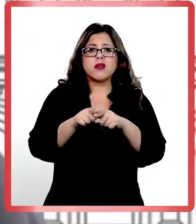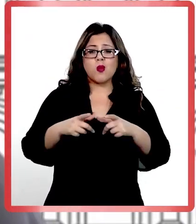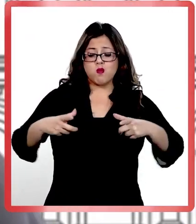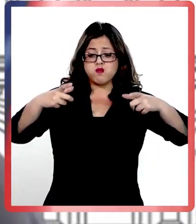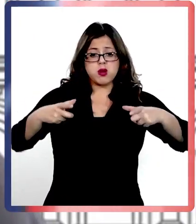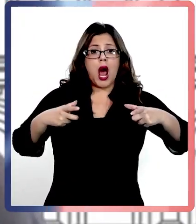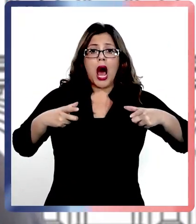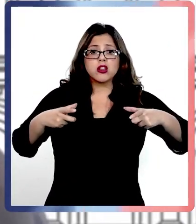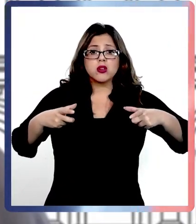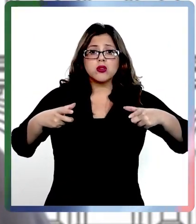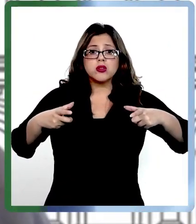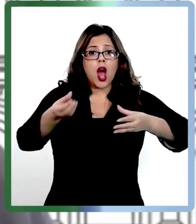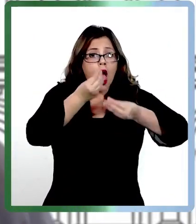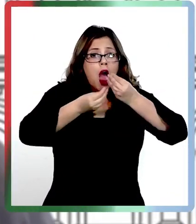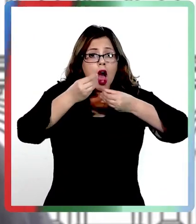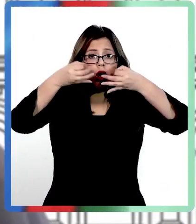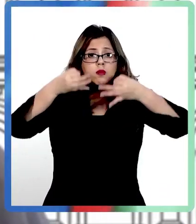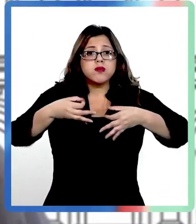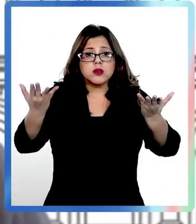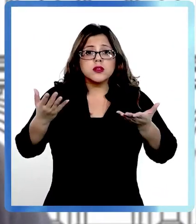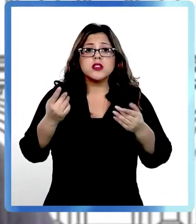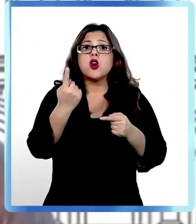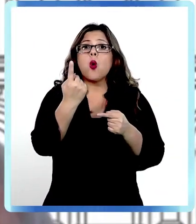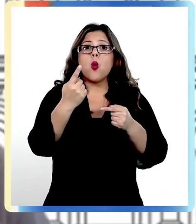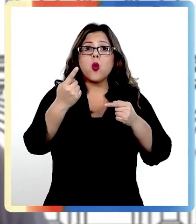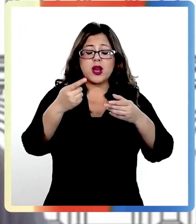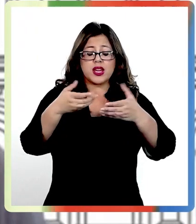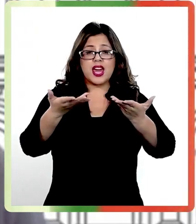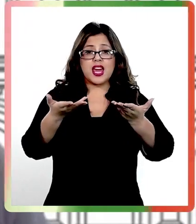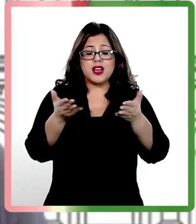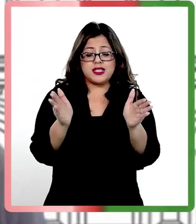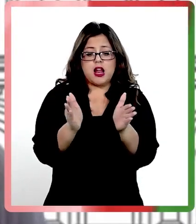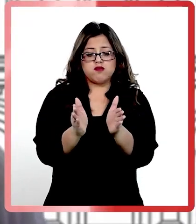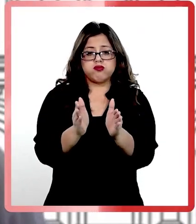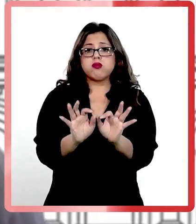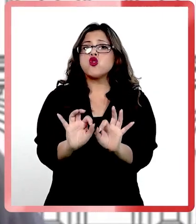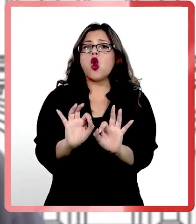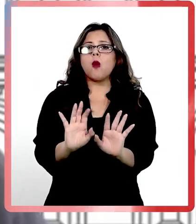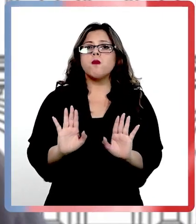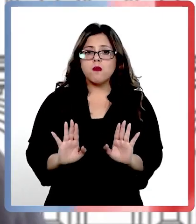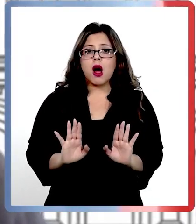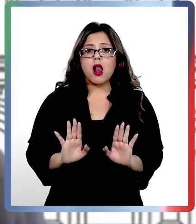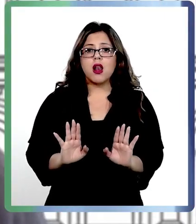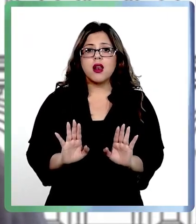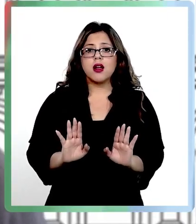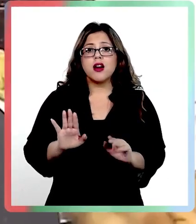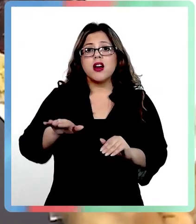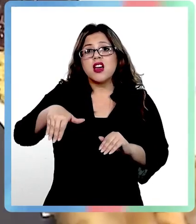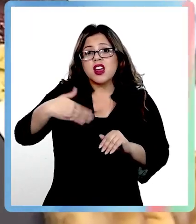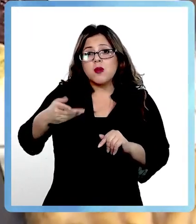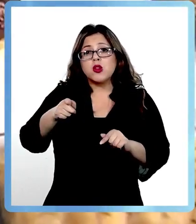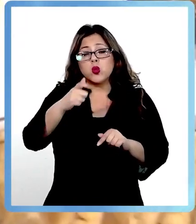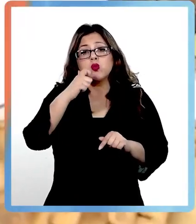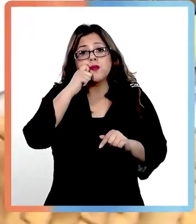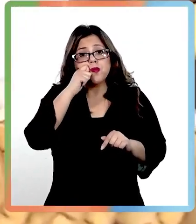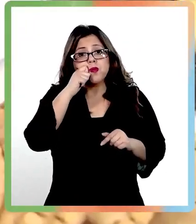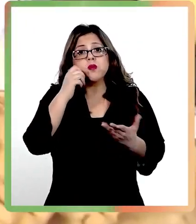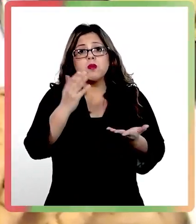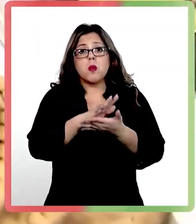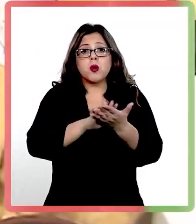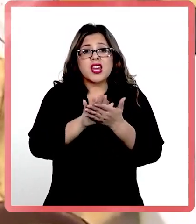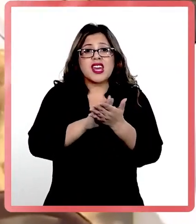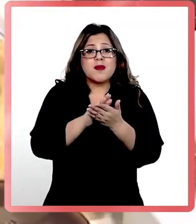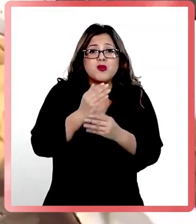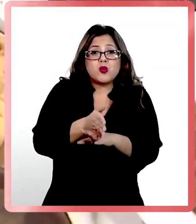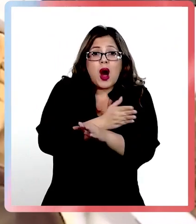fondo. Entonces, si vas a comer una empanada que sea de tamaño regular, que después vas a comer carne, si la vas a comer como